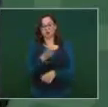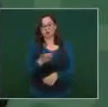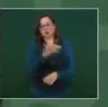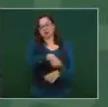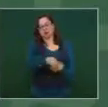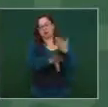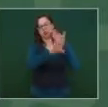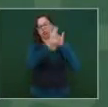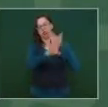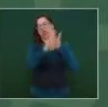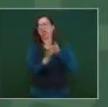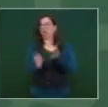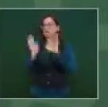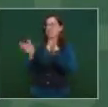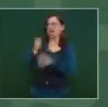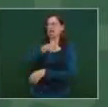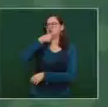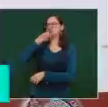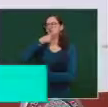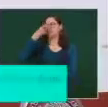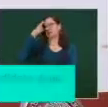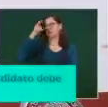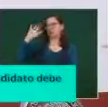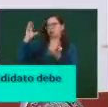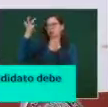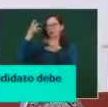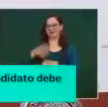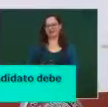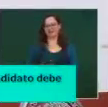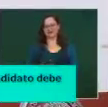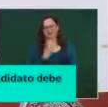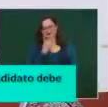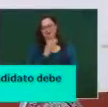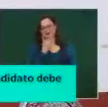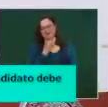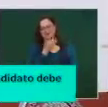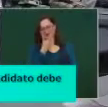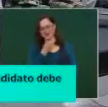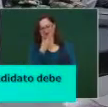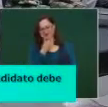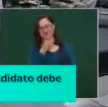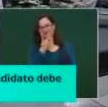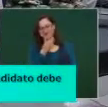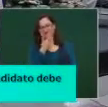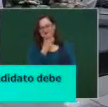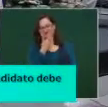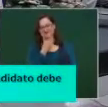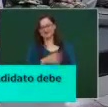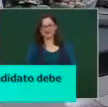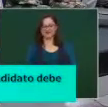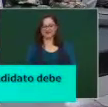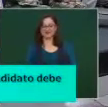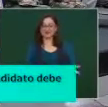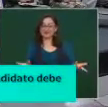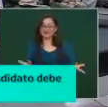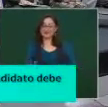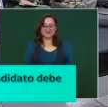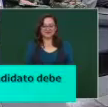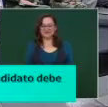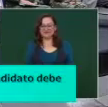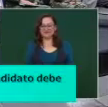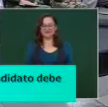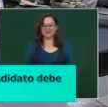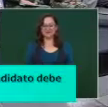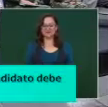El presidente de México, Andrés Manuel López Obrador, afirmó que es muy claro que ya no hay tapados ni favoritos. El